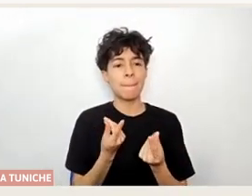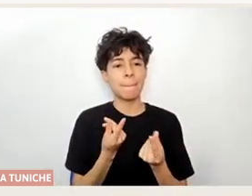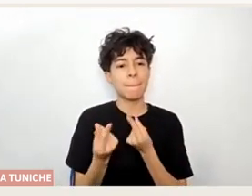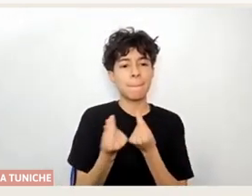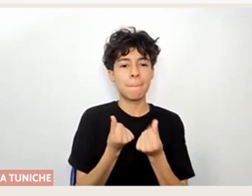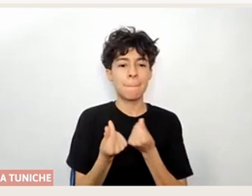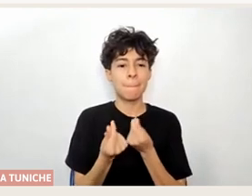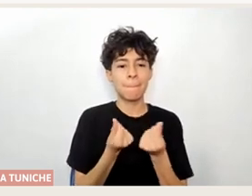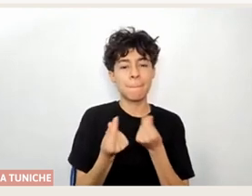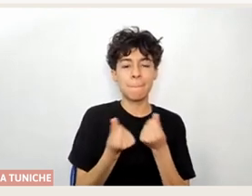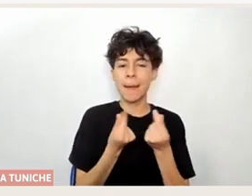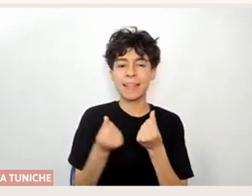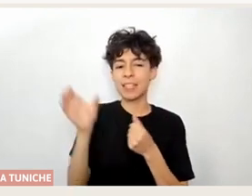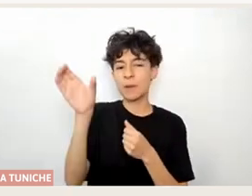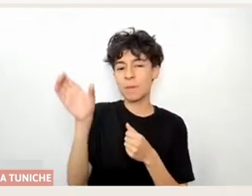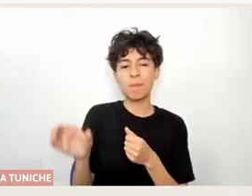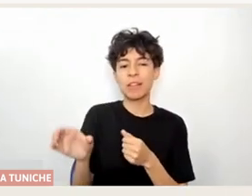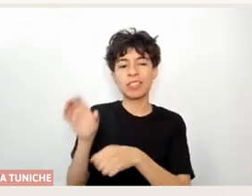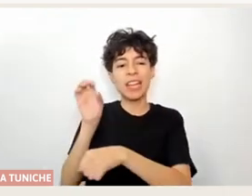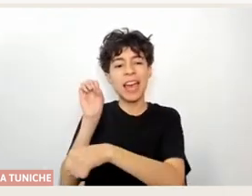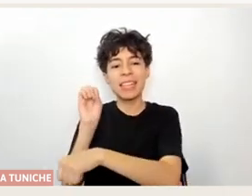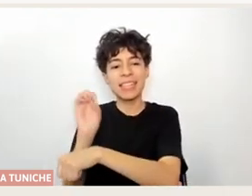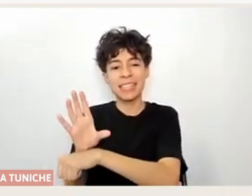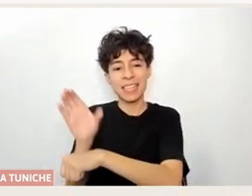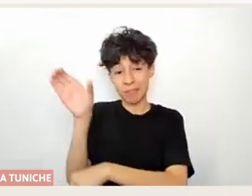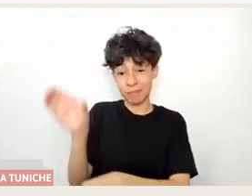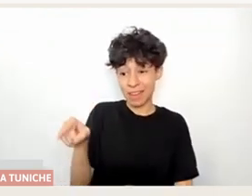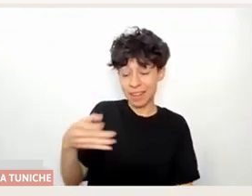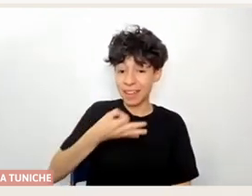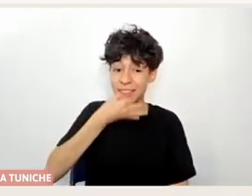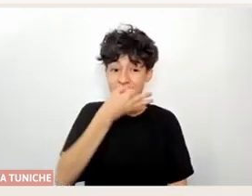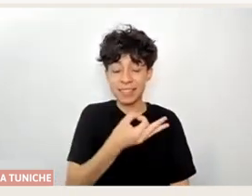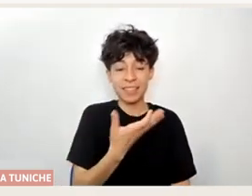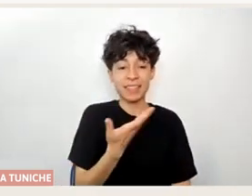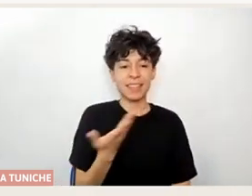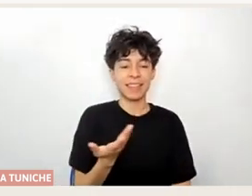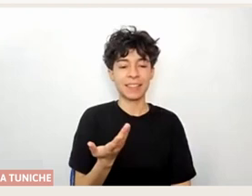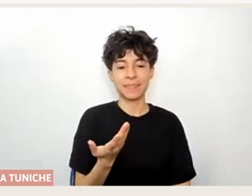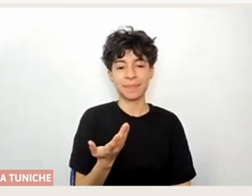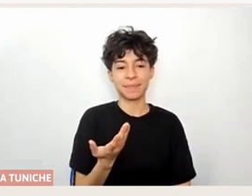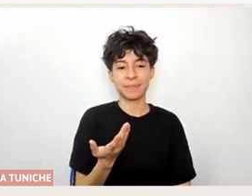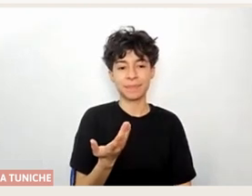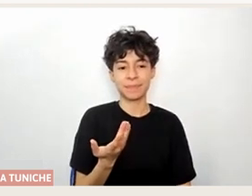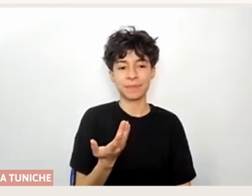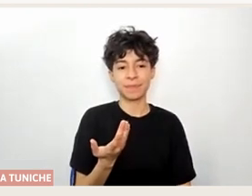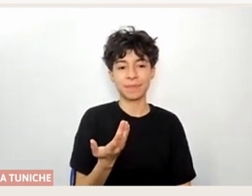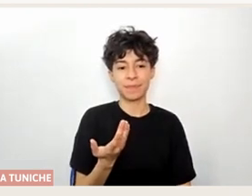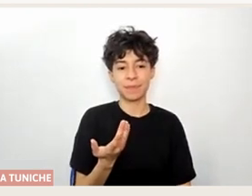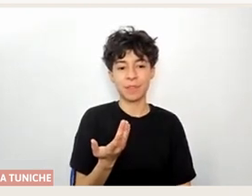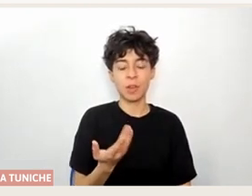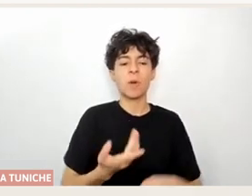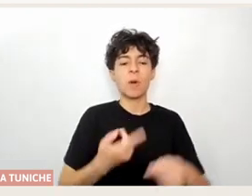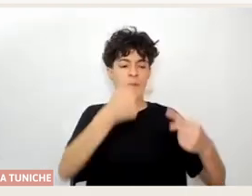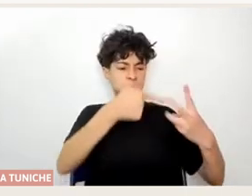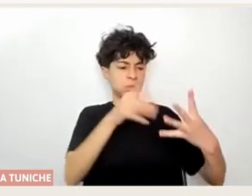Carlos Flores, y así nos ha pasado también en el colectivo, ha sido mucho de hacer y después